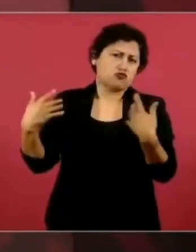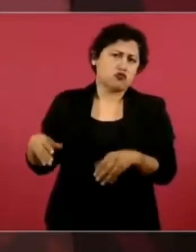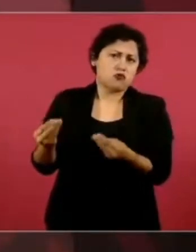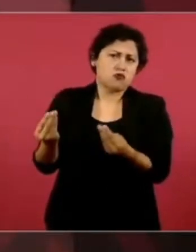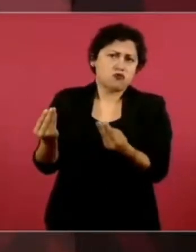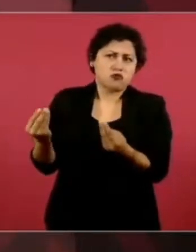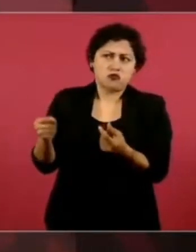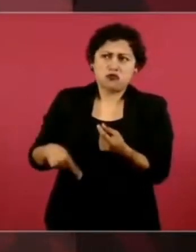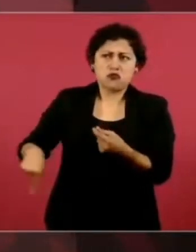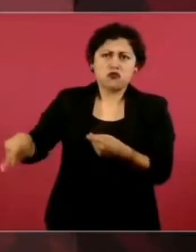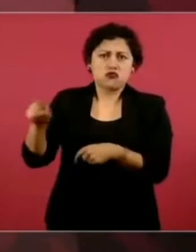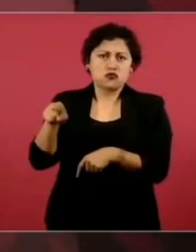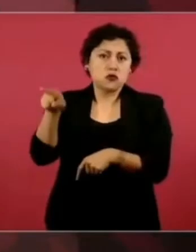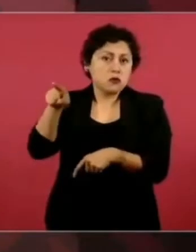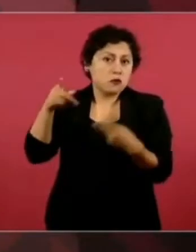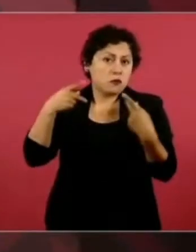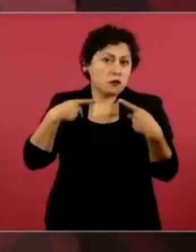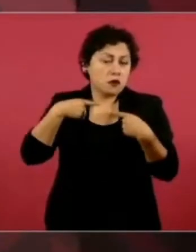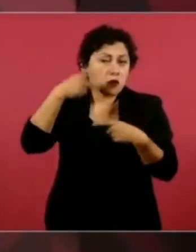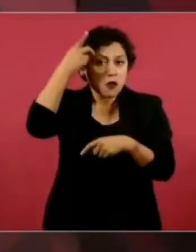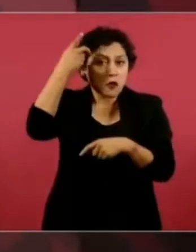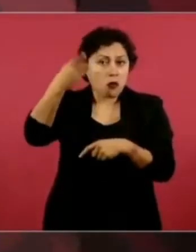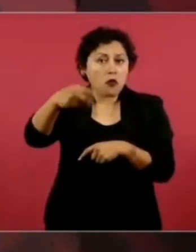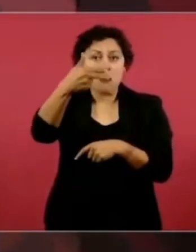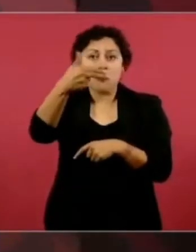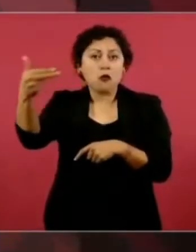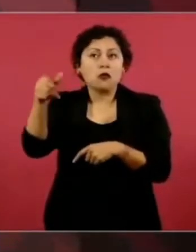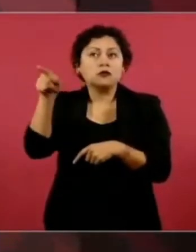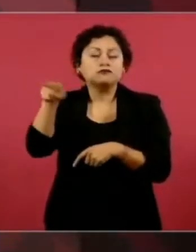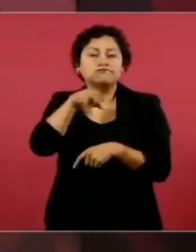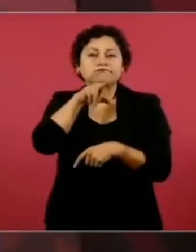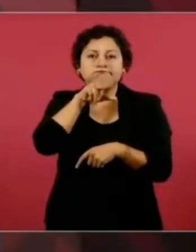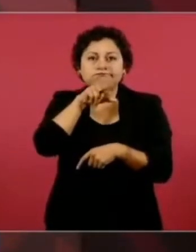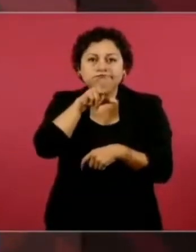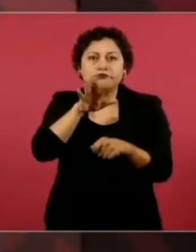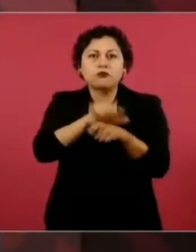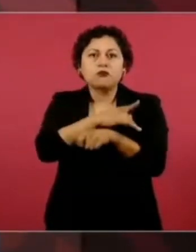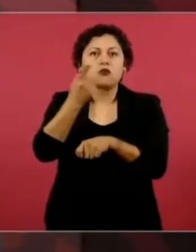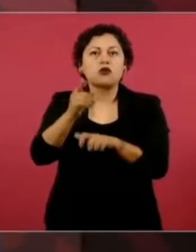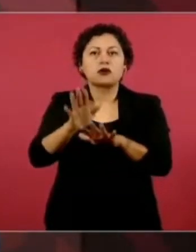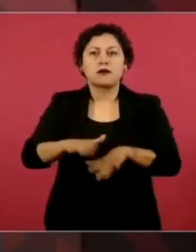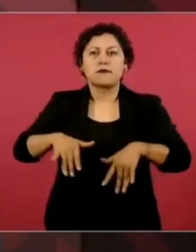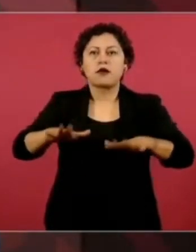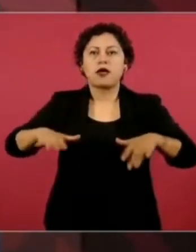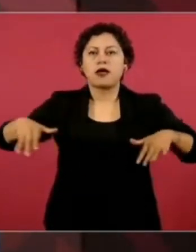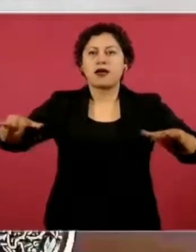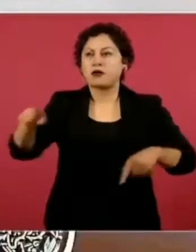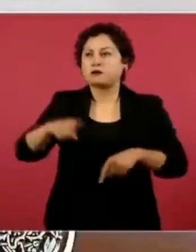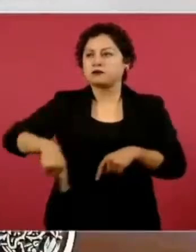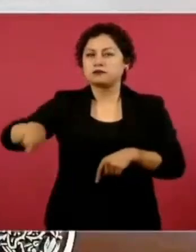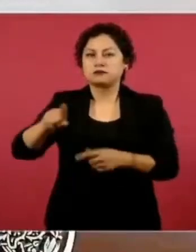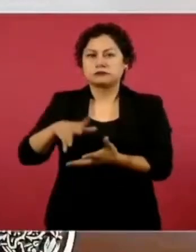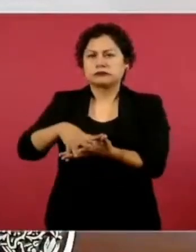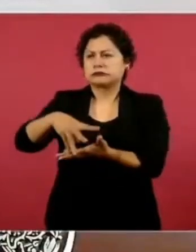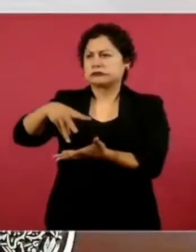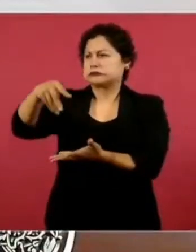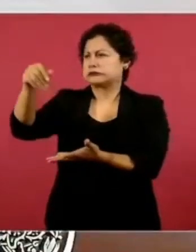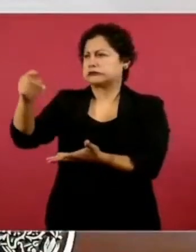cada vez arribaba problema más sargazo y